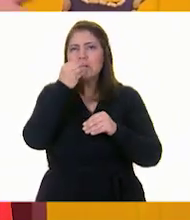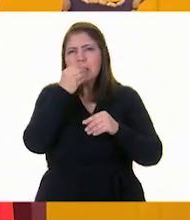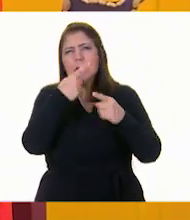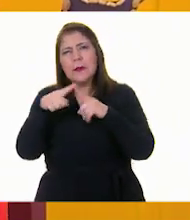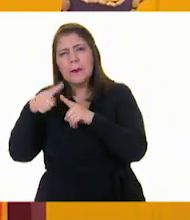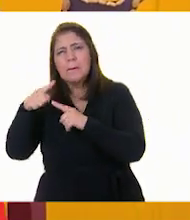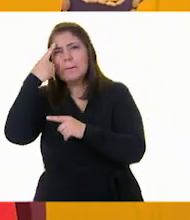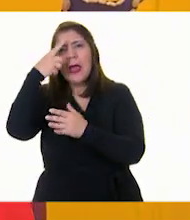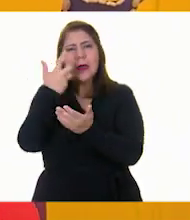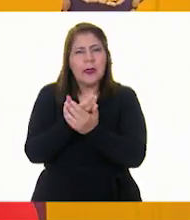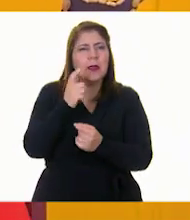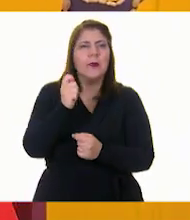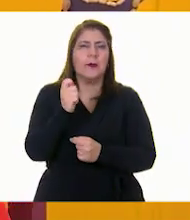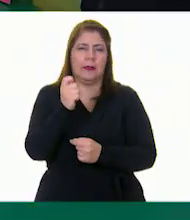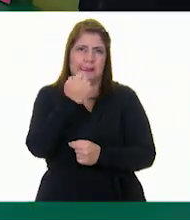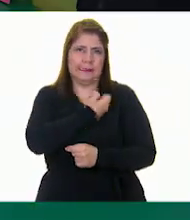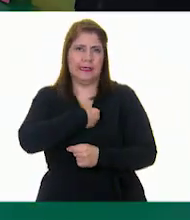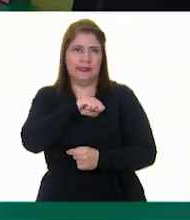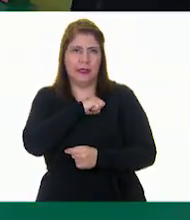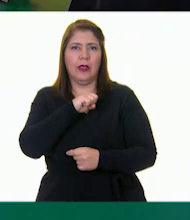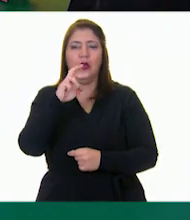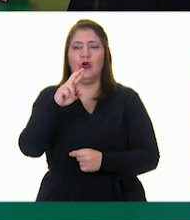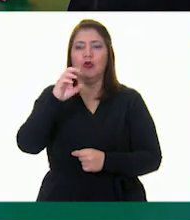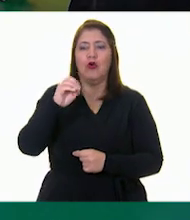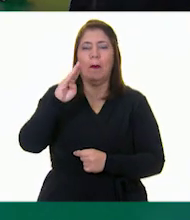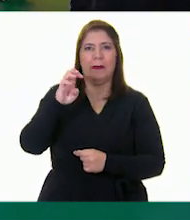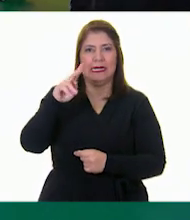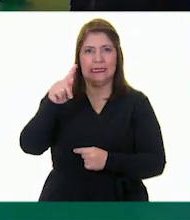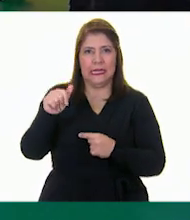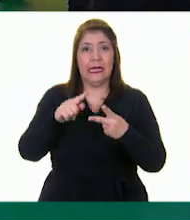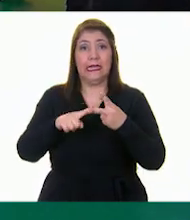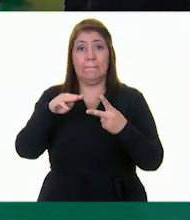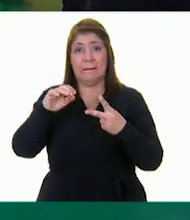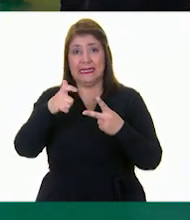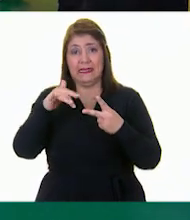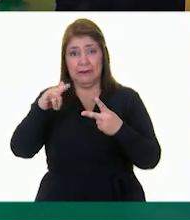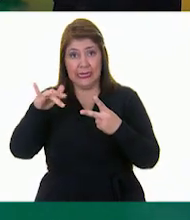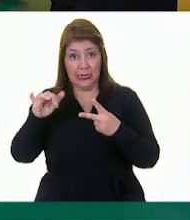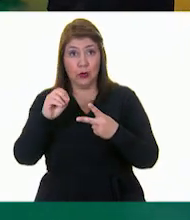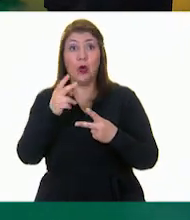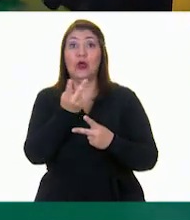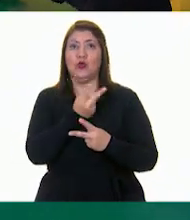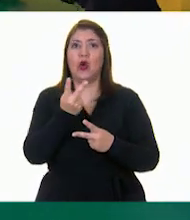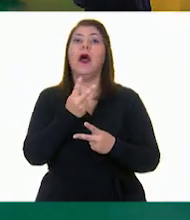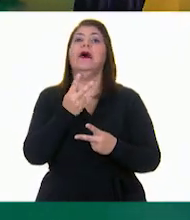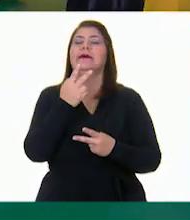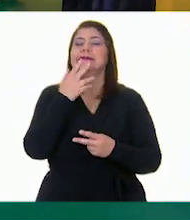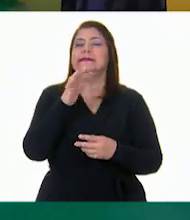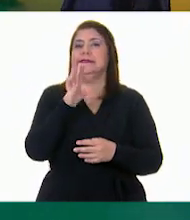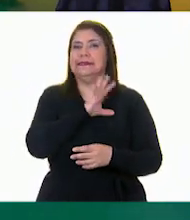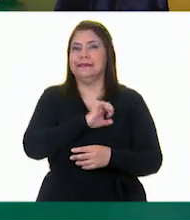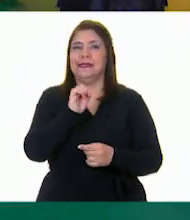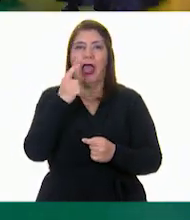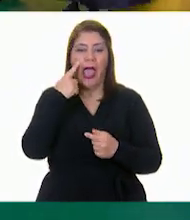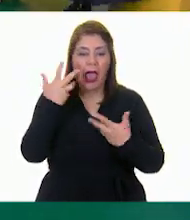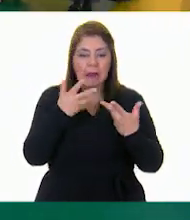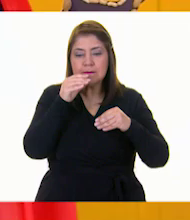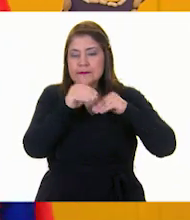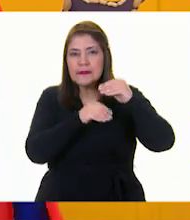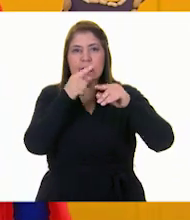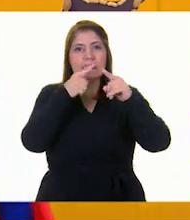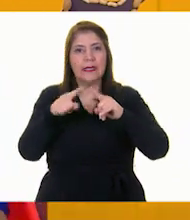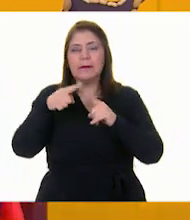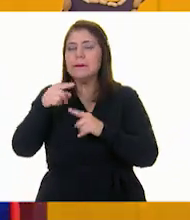como Roberta y Maximiliano, que son de Tijuana y les encanta hacer refrigerios y